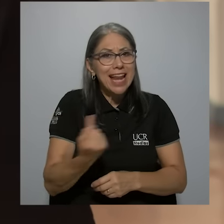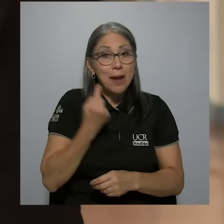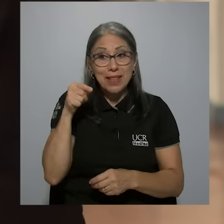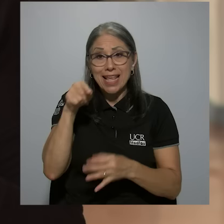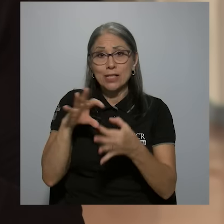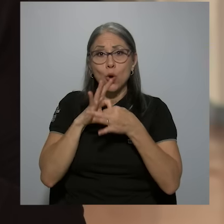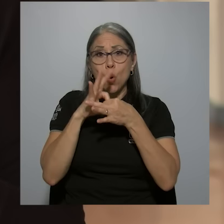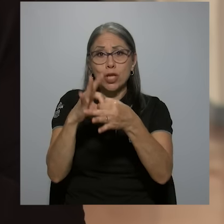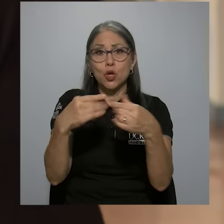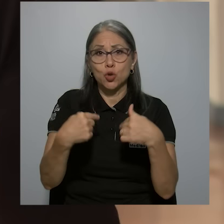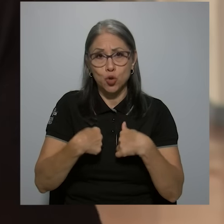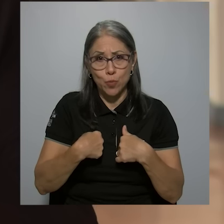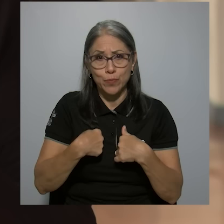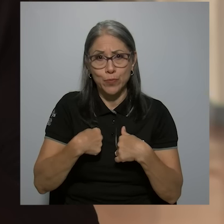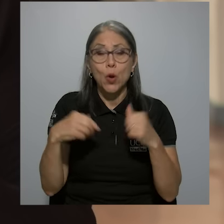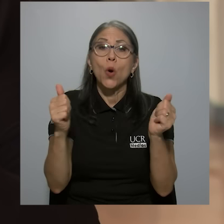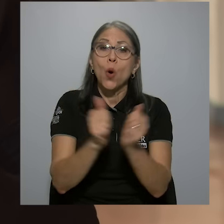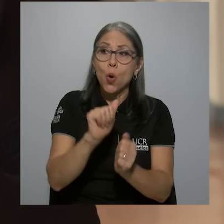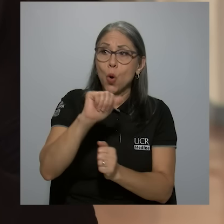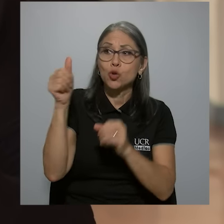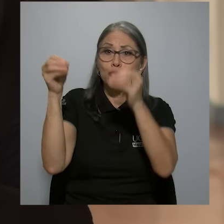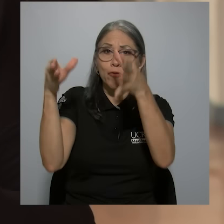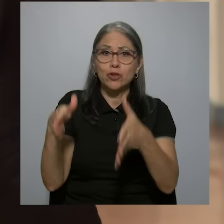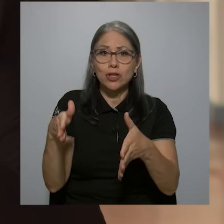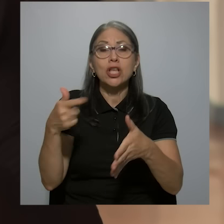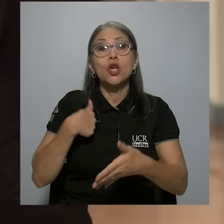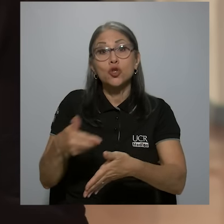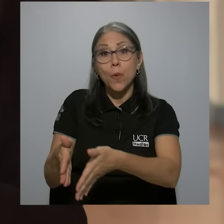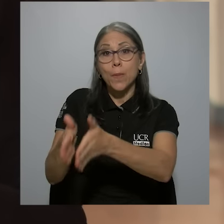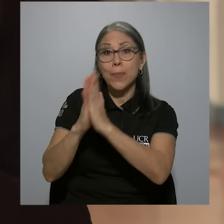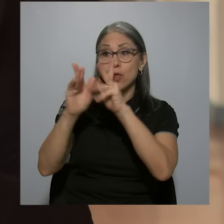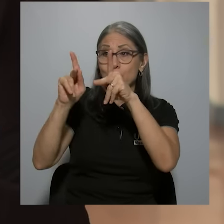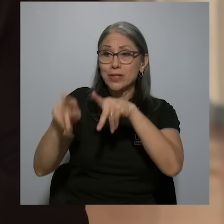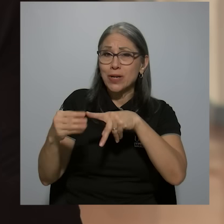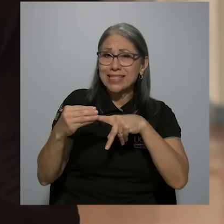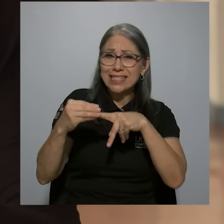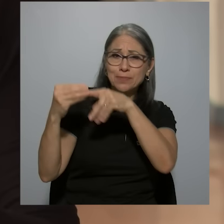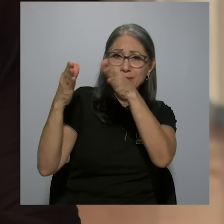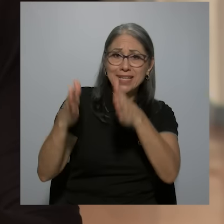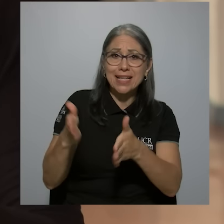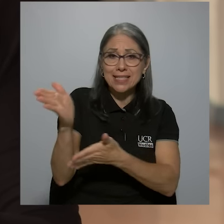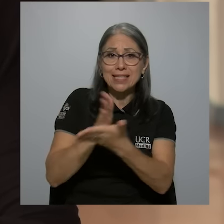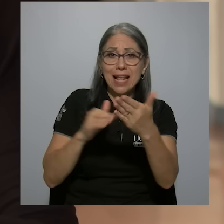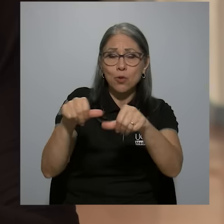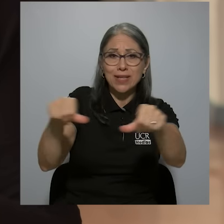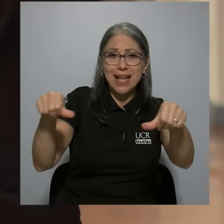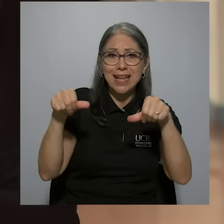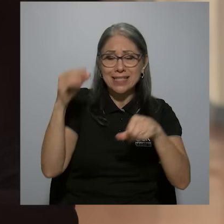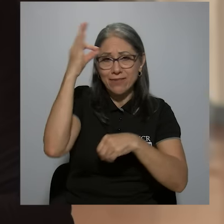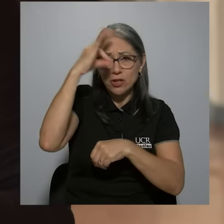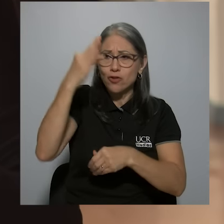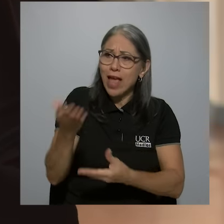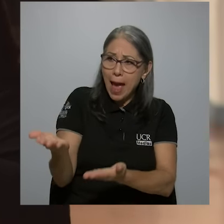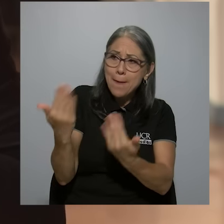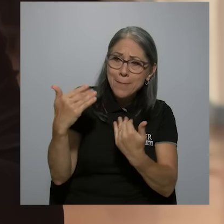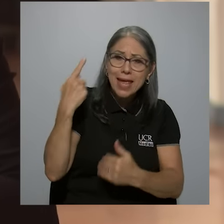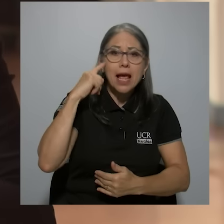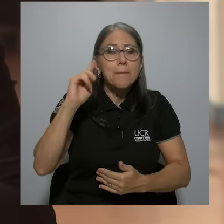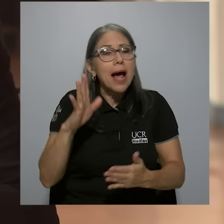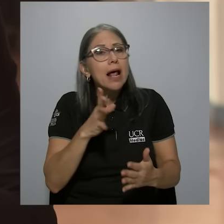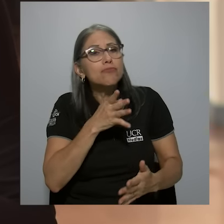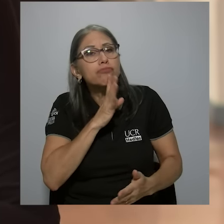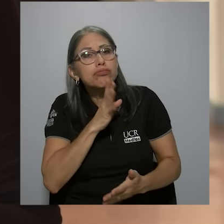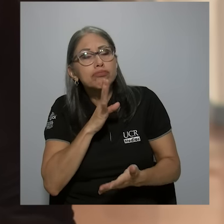y en conjunto con otros profesores. Yo pido a especialistas de ciertas áreas de filosofía que nos vengan a